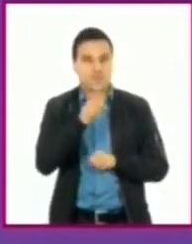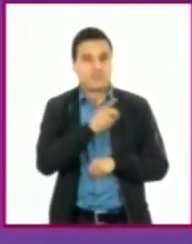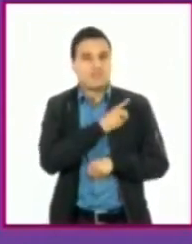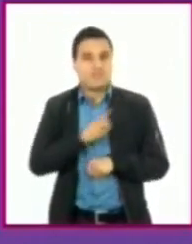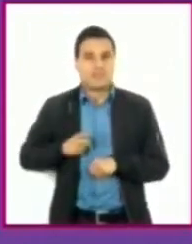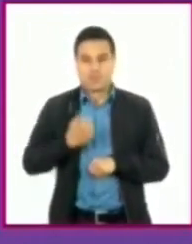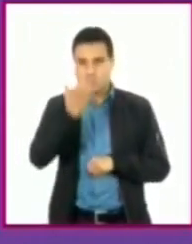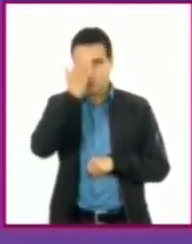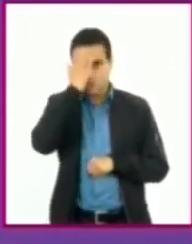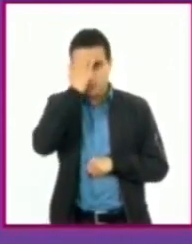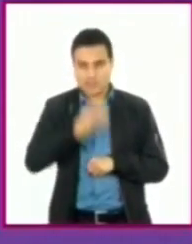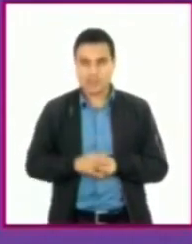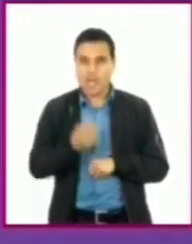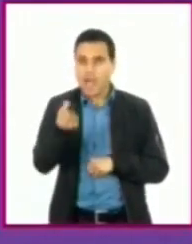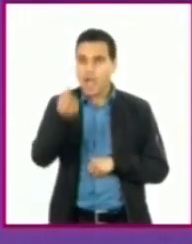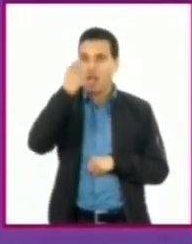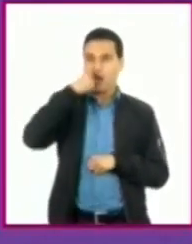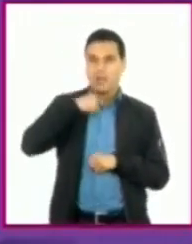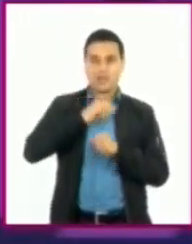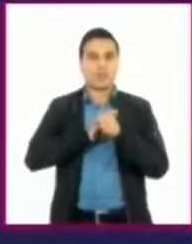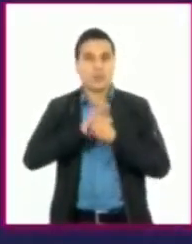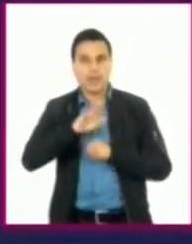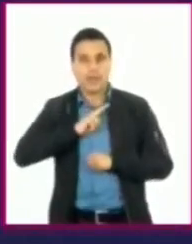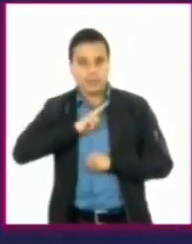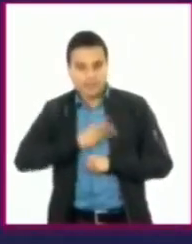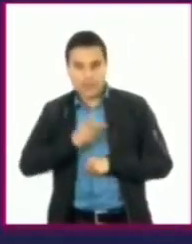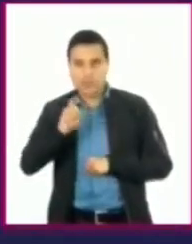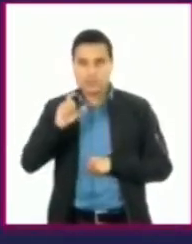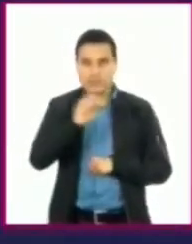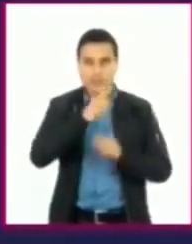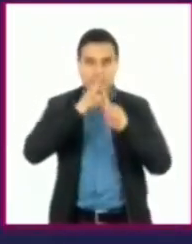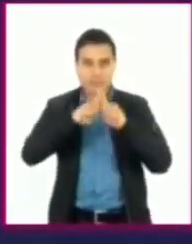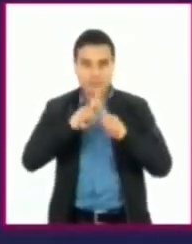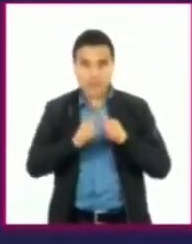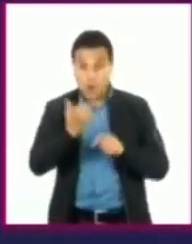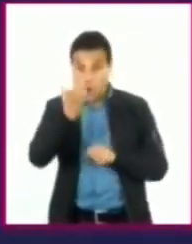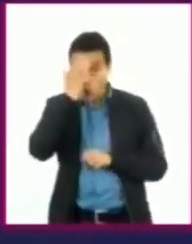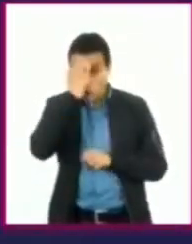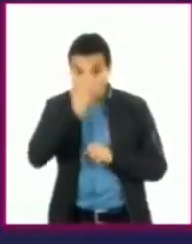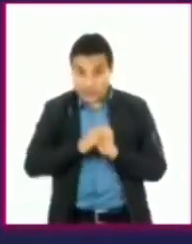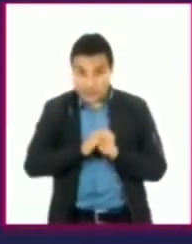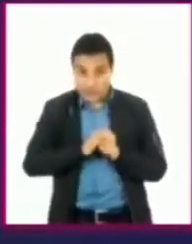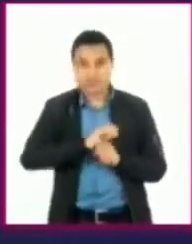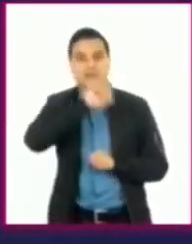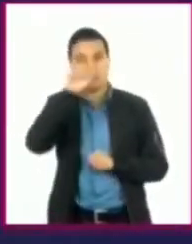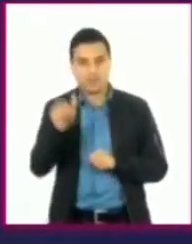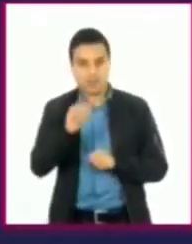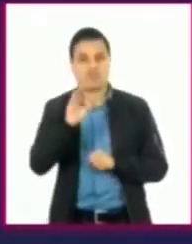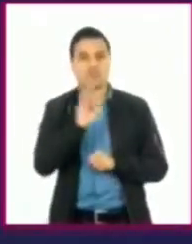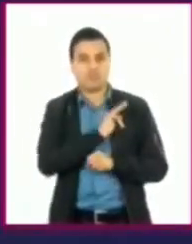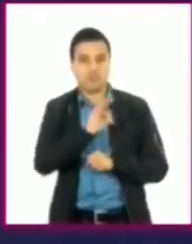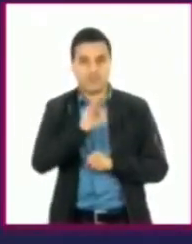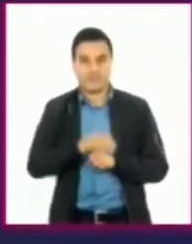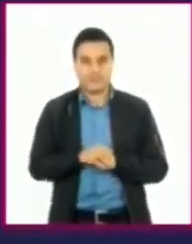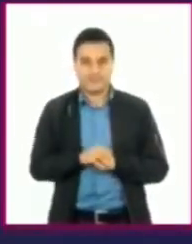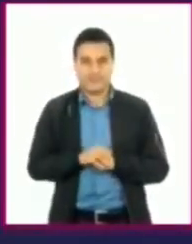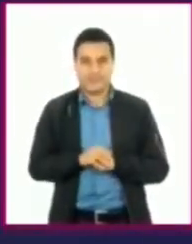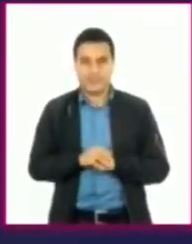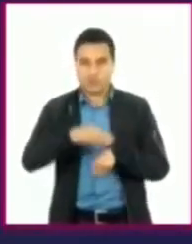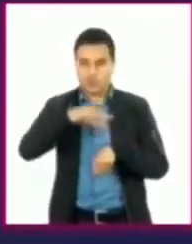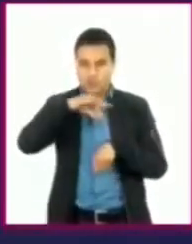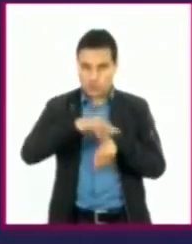o agente infeccioso la causa. Así, en tu centro de salud pueden recomendarte un tratamiento